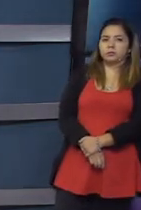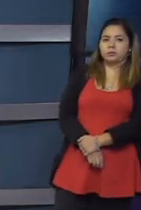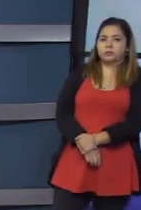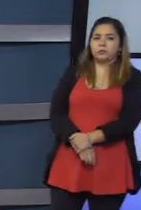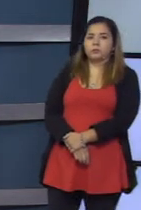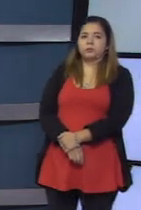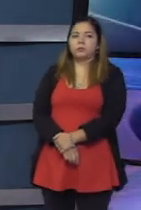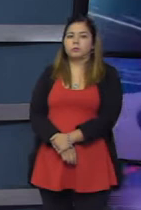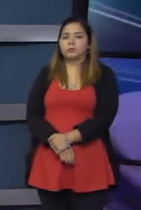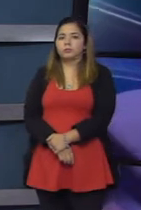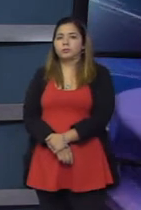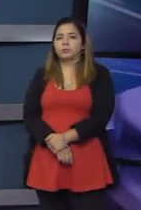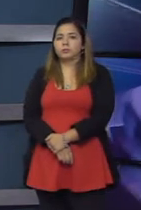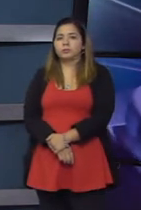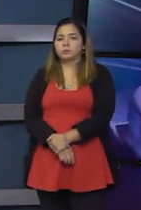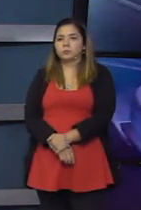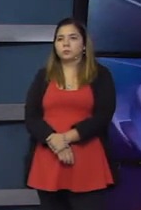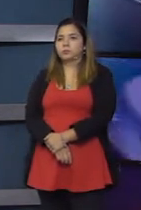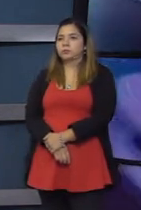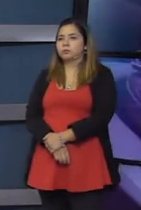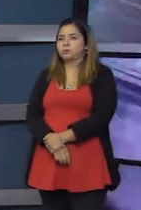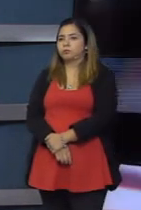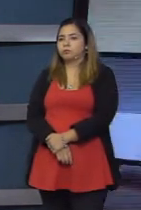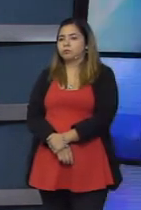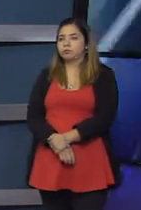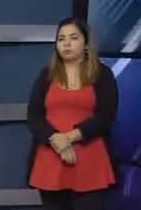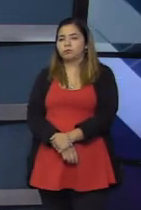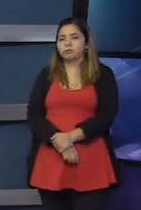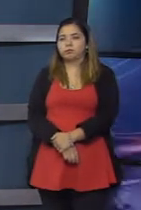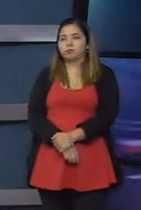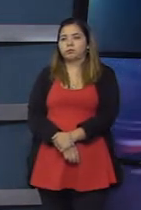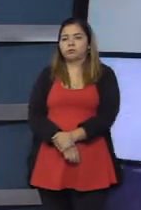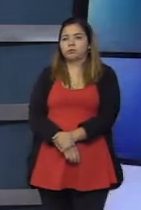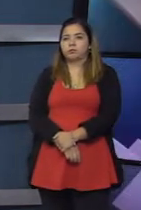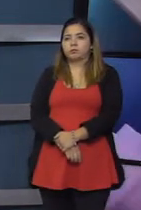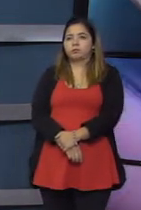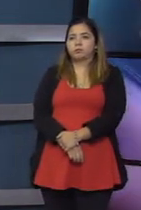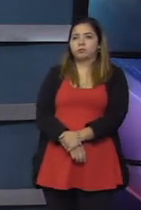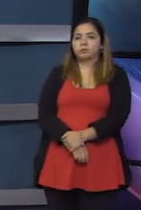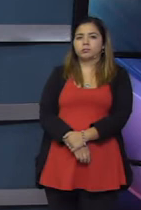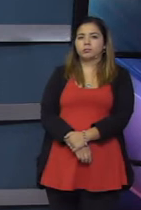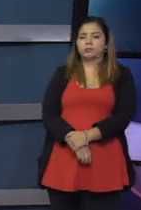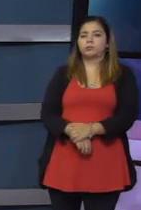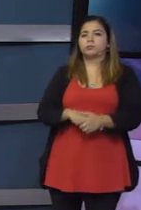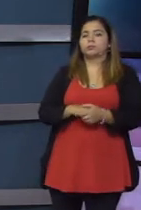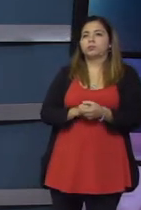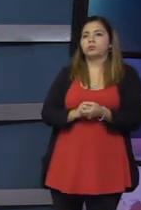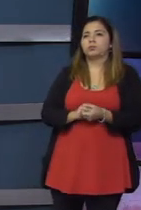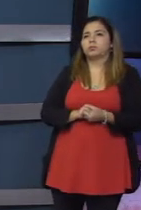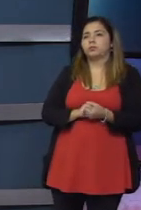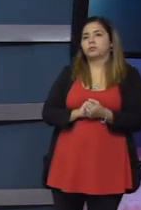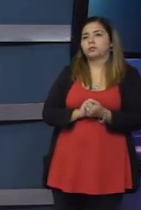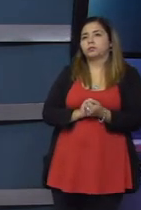o haya tomado la decisión de aumentarse el sueldo de una manera escandalosa la verdad que ha